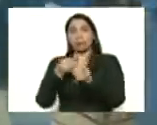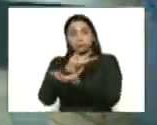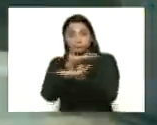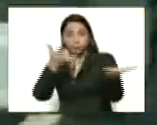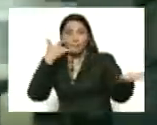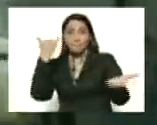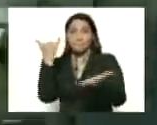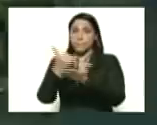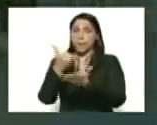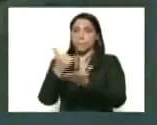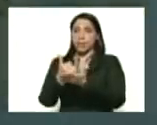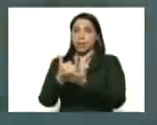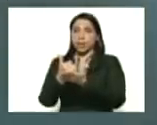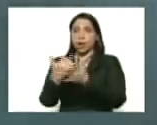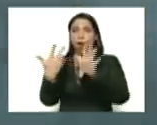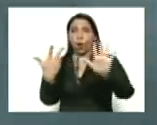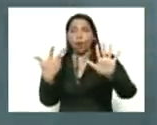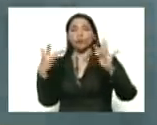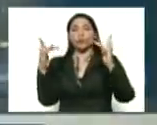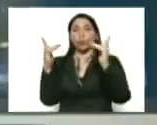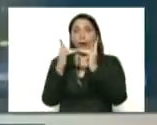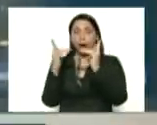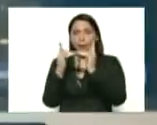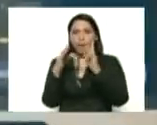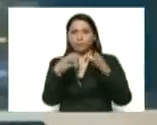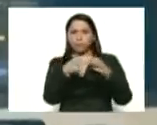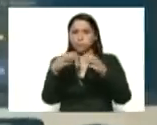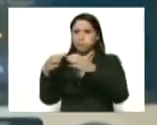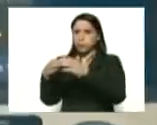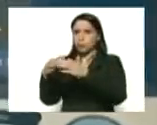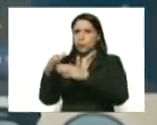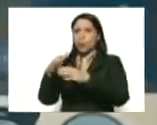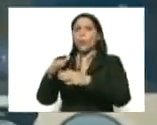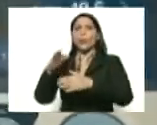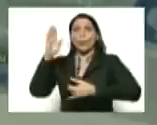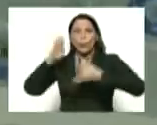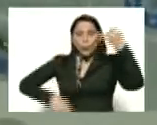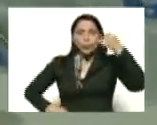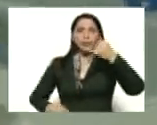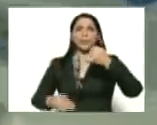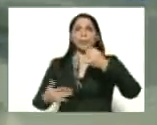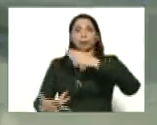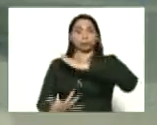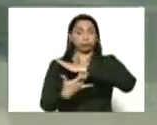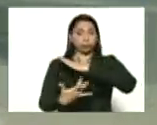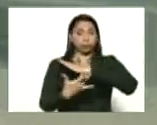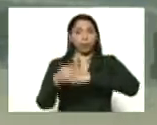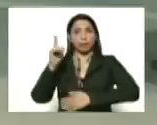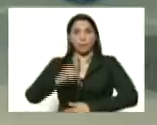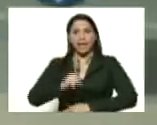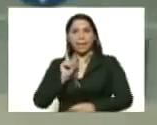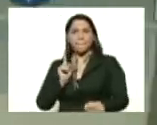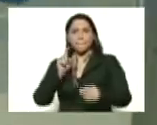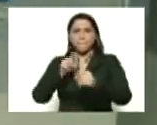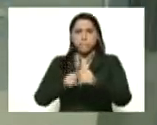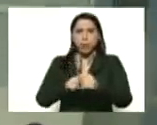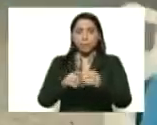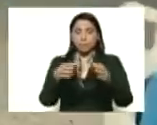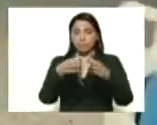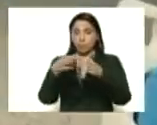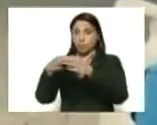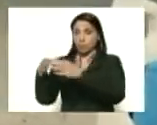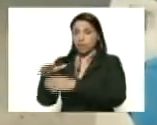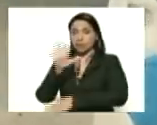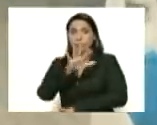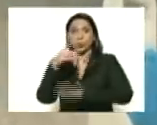observar con 8 camas equipamiento de última generación y forman parte de las 56 camas